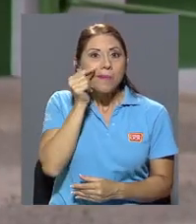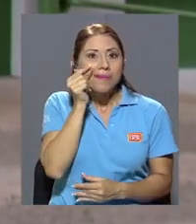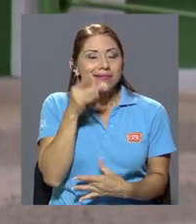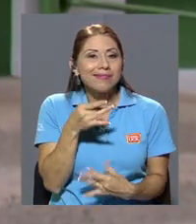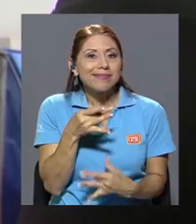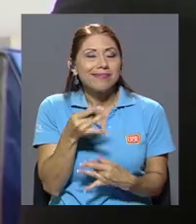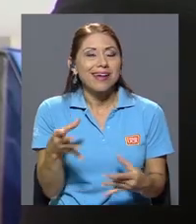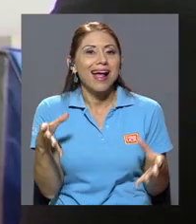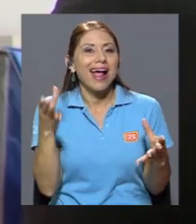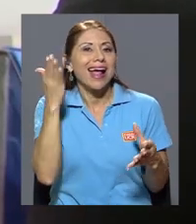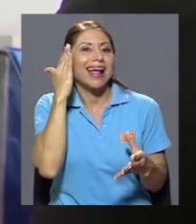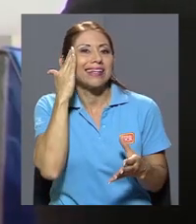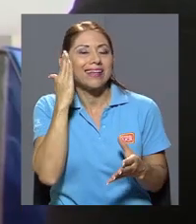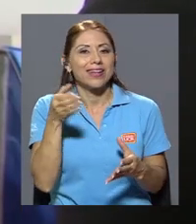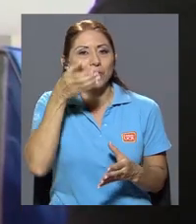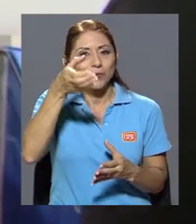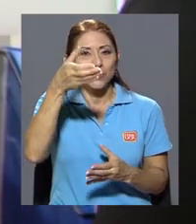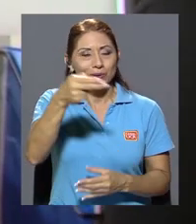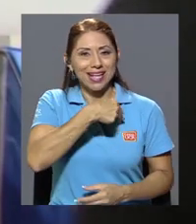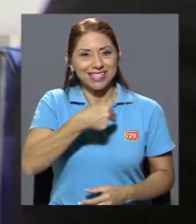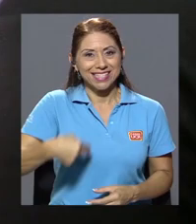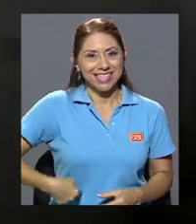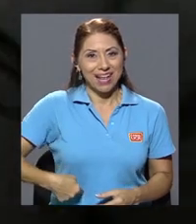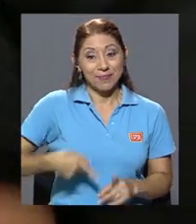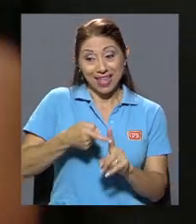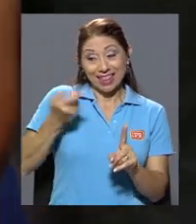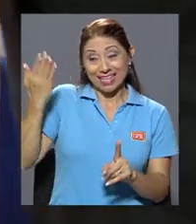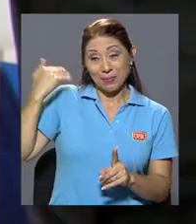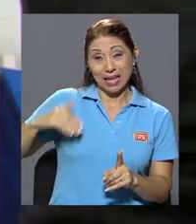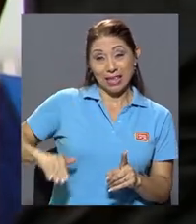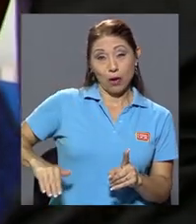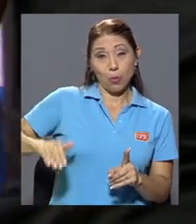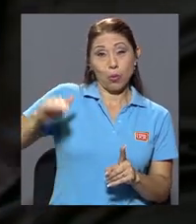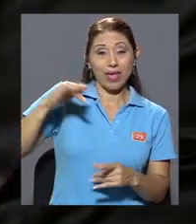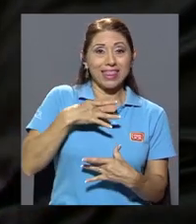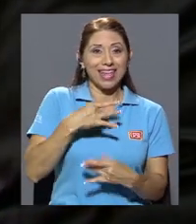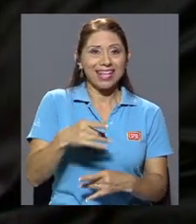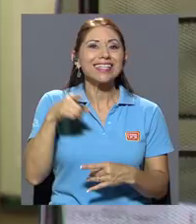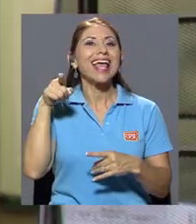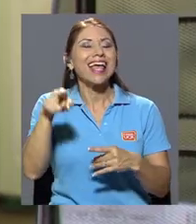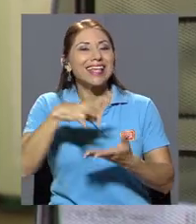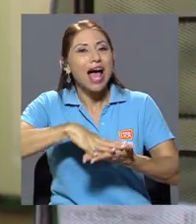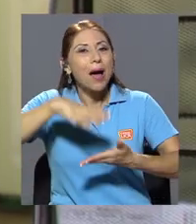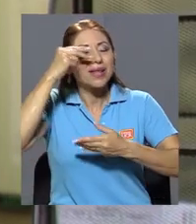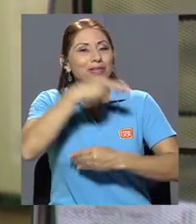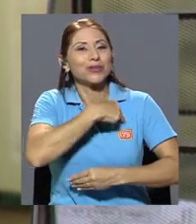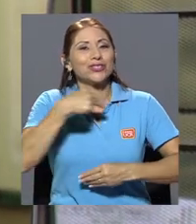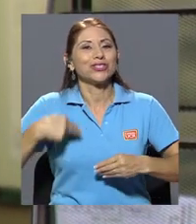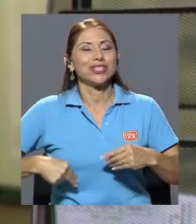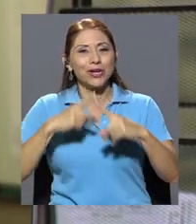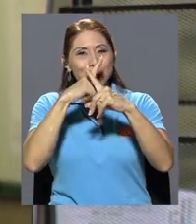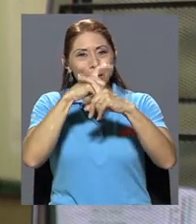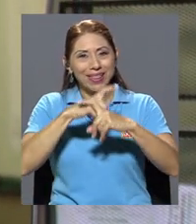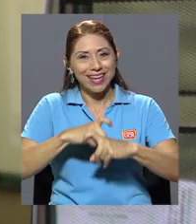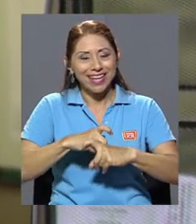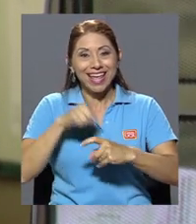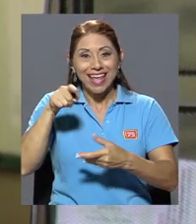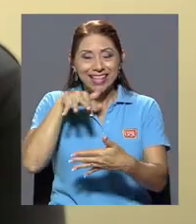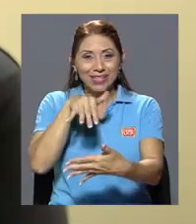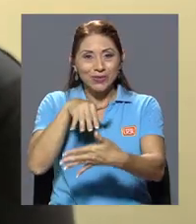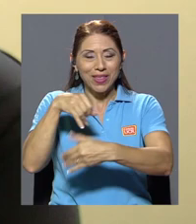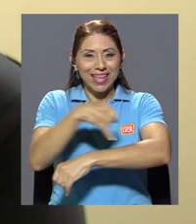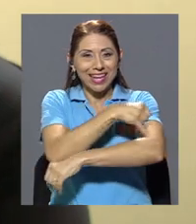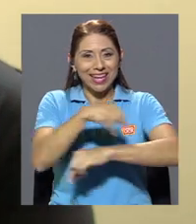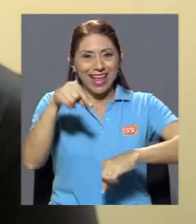saber más de la cultura china. Este interés desde pequeña la llevó a aprender chino mandarín. Ella estudia Ingeniería